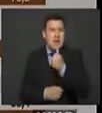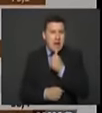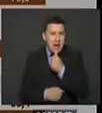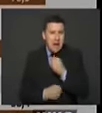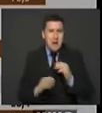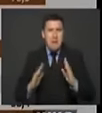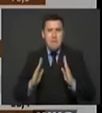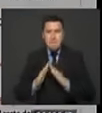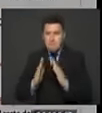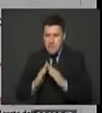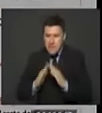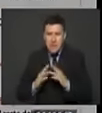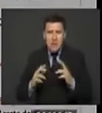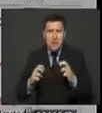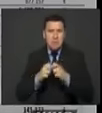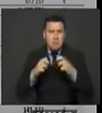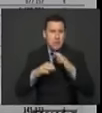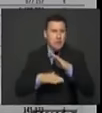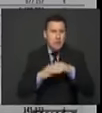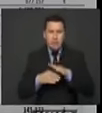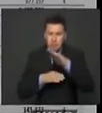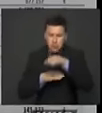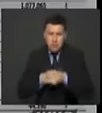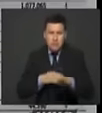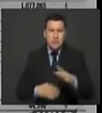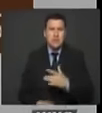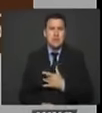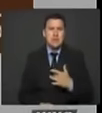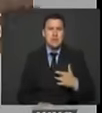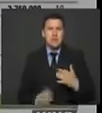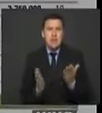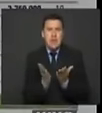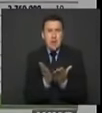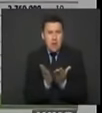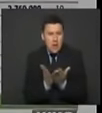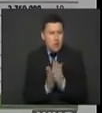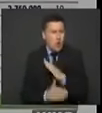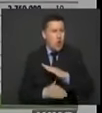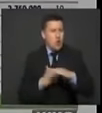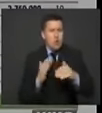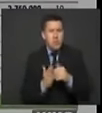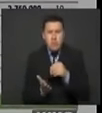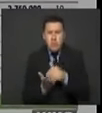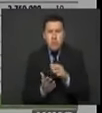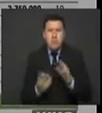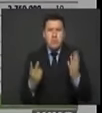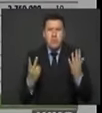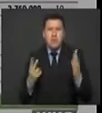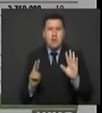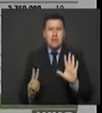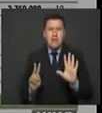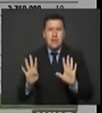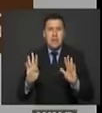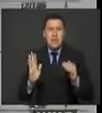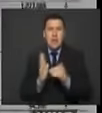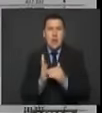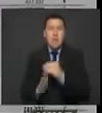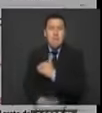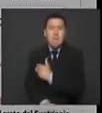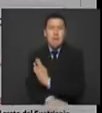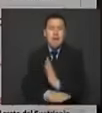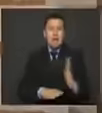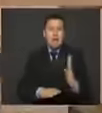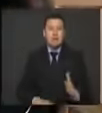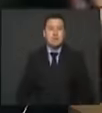en vivienda en electrificación rural en salud y educación eso cuesta 79 billones de